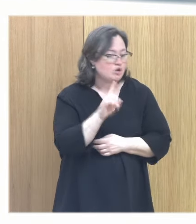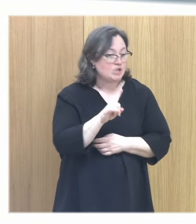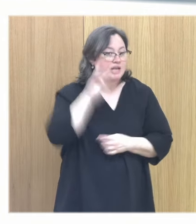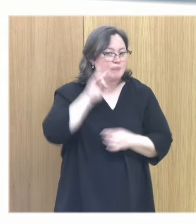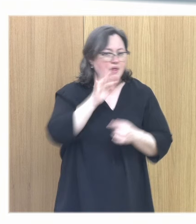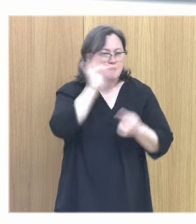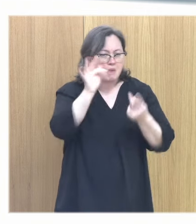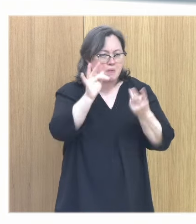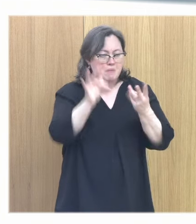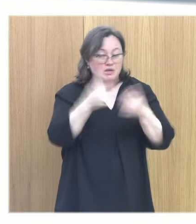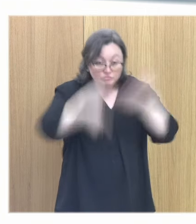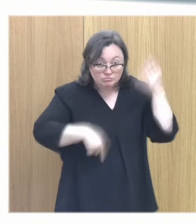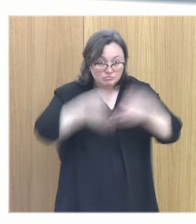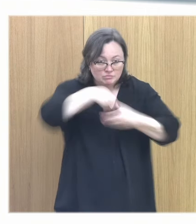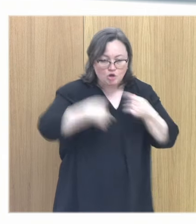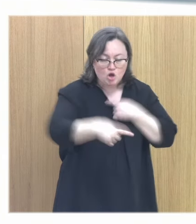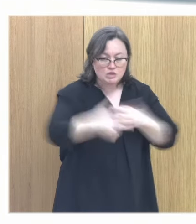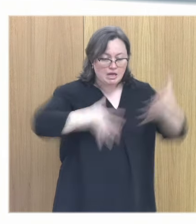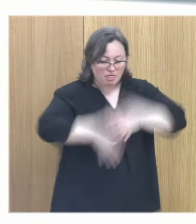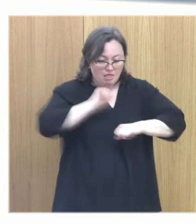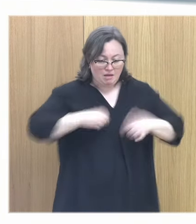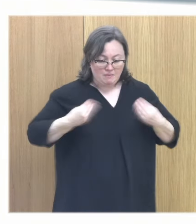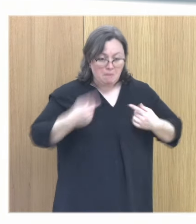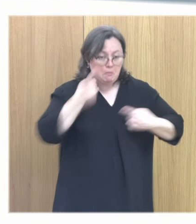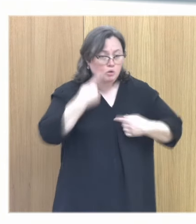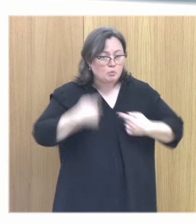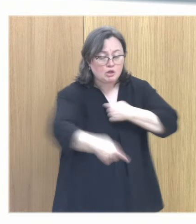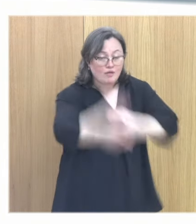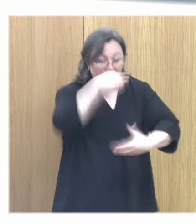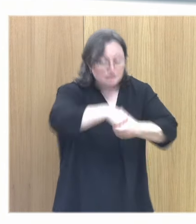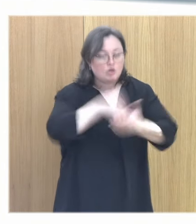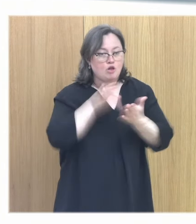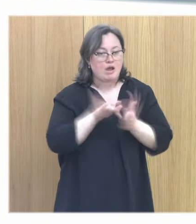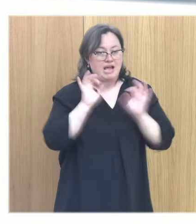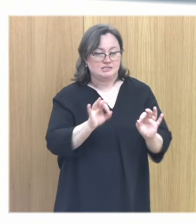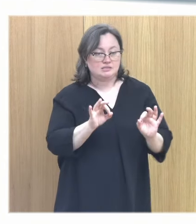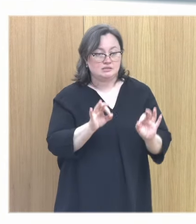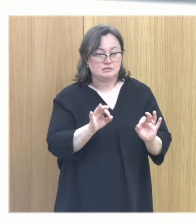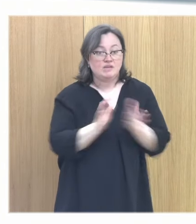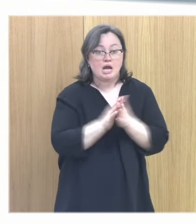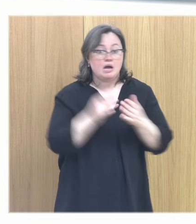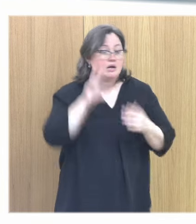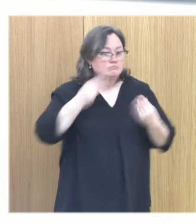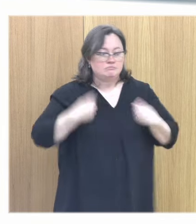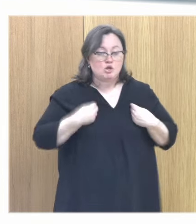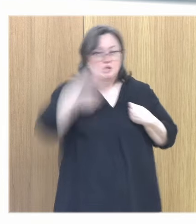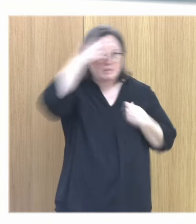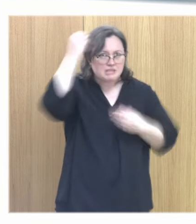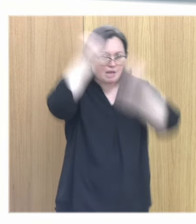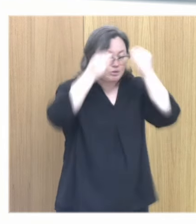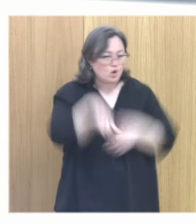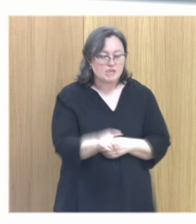experiencias cotidianas que están metidas en la cotidianidad de las personas y como tales son vivencias, no son pensamientos